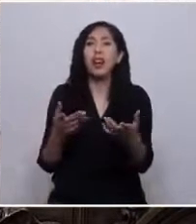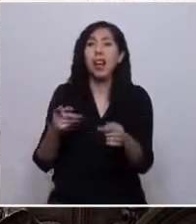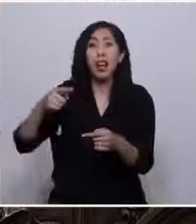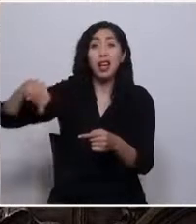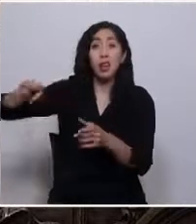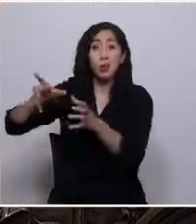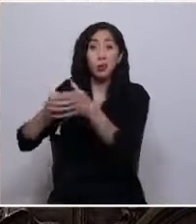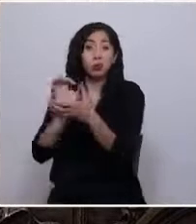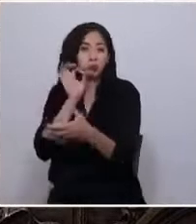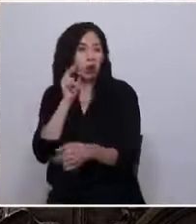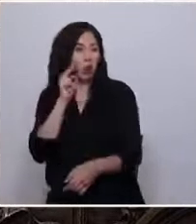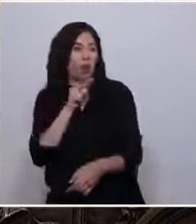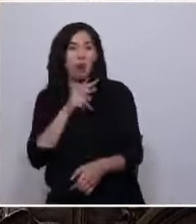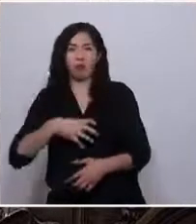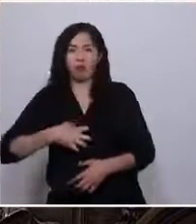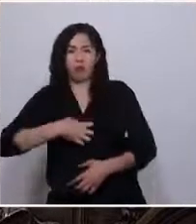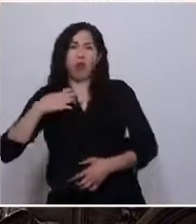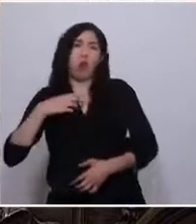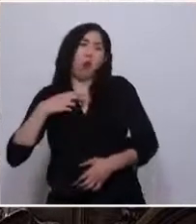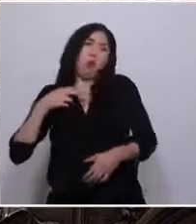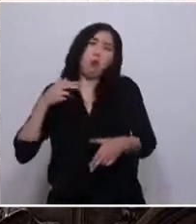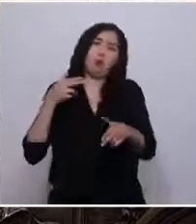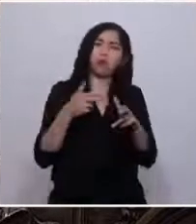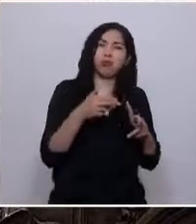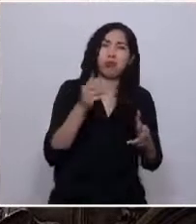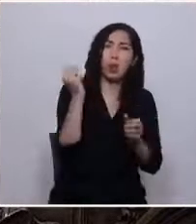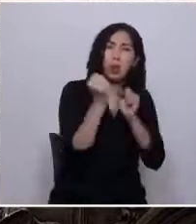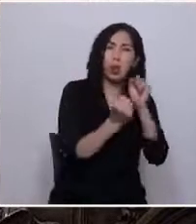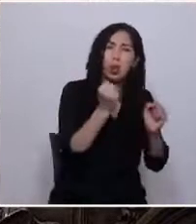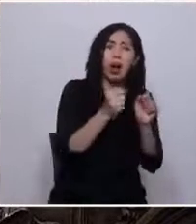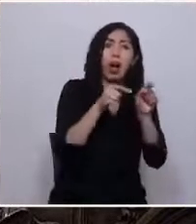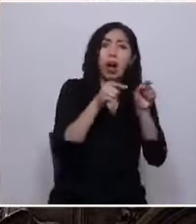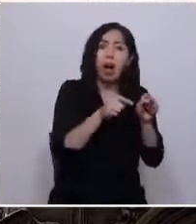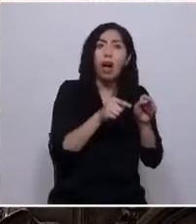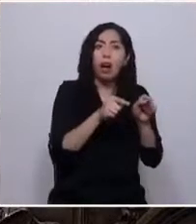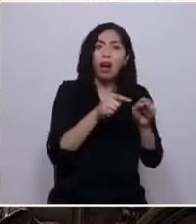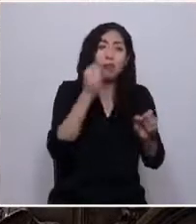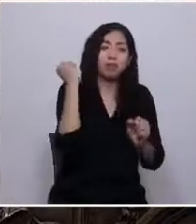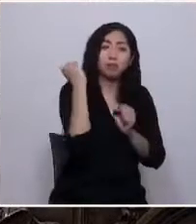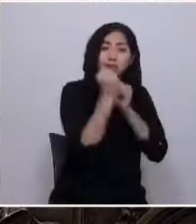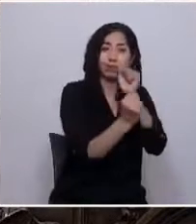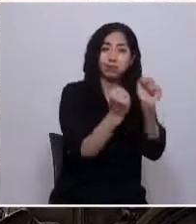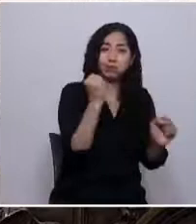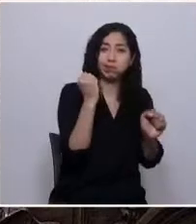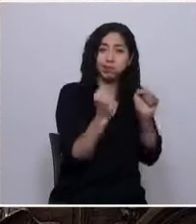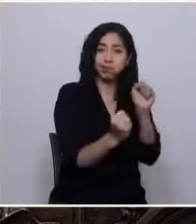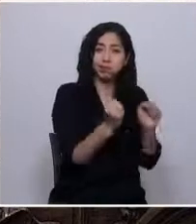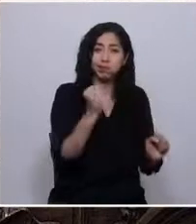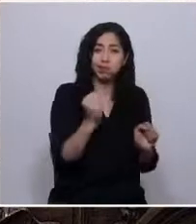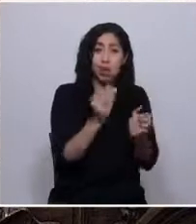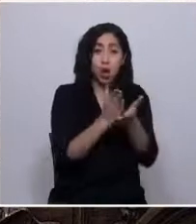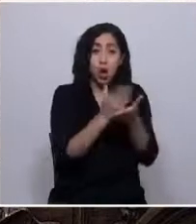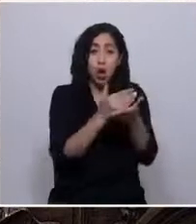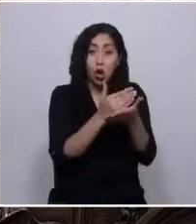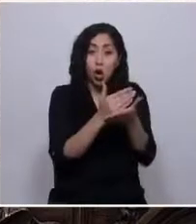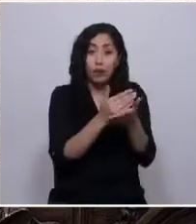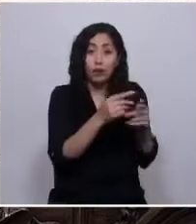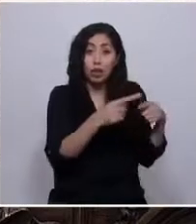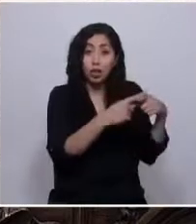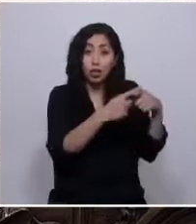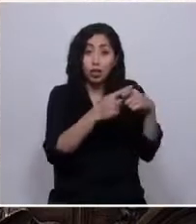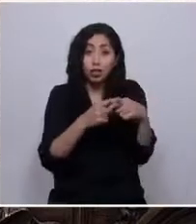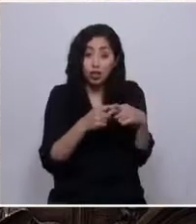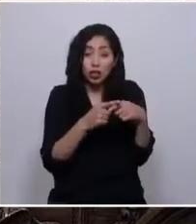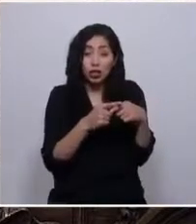que aún nos marca como sociedad. Allí se impuso el dictamen del genocidio y del orden social que consagró avanzó